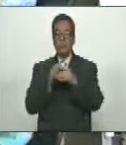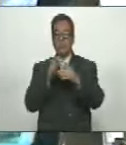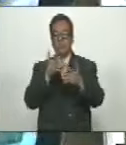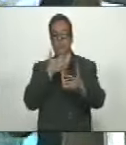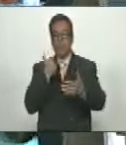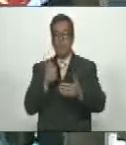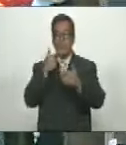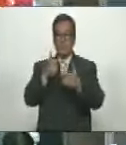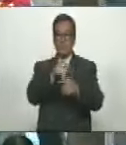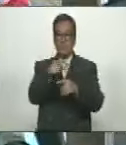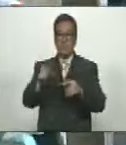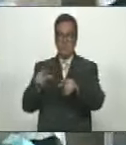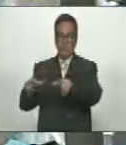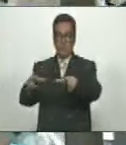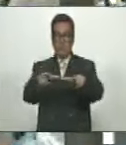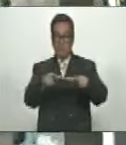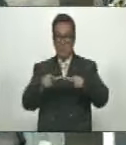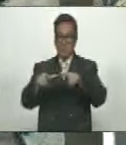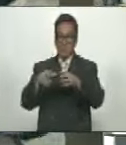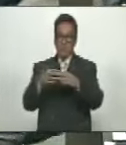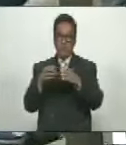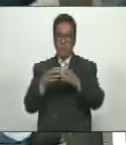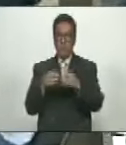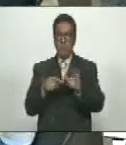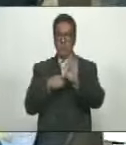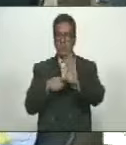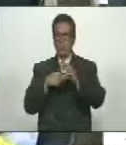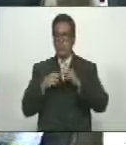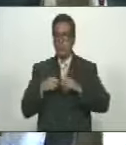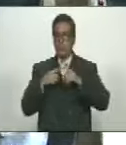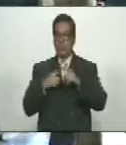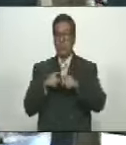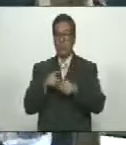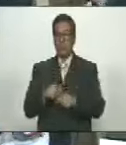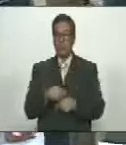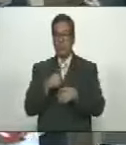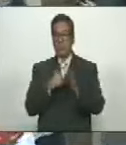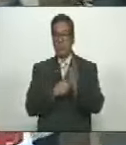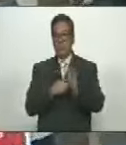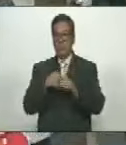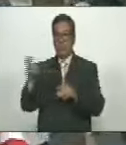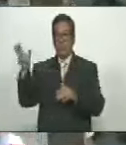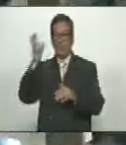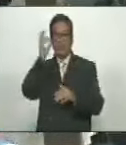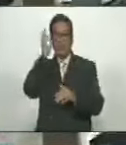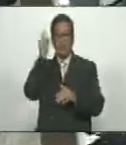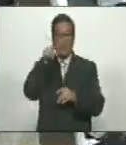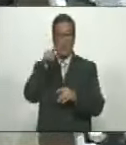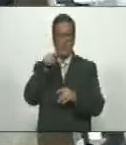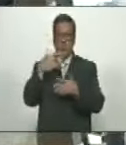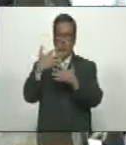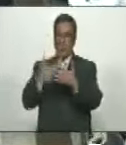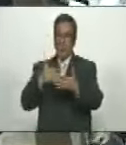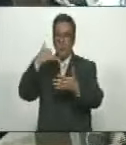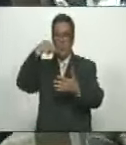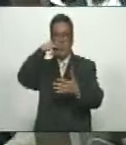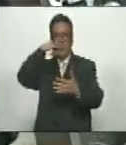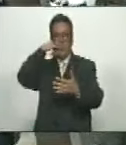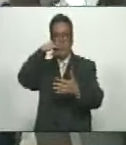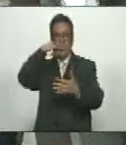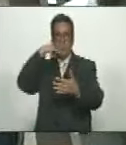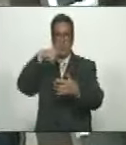Beneficios Para Este Sector En Esa Exposición Nos Encontramos En Ese Programa Radial Cuando Se Recibe Una Llamada